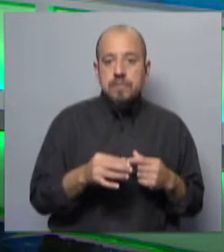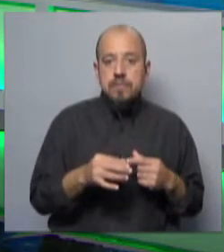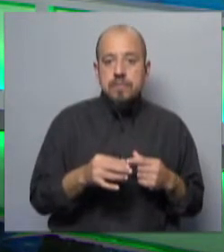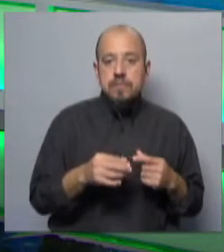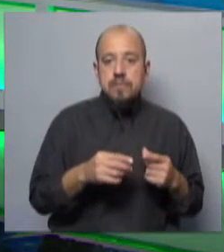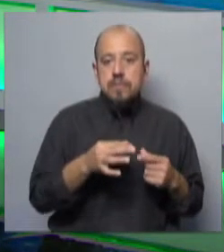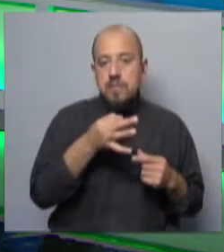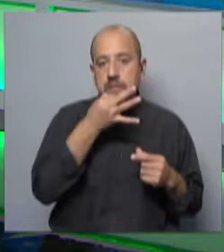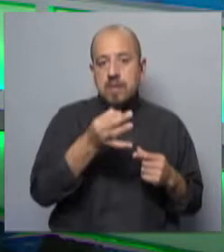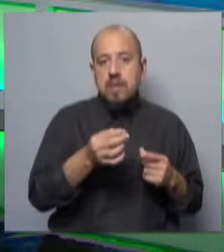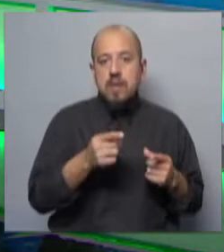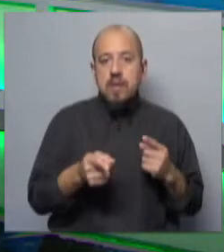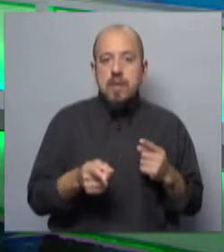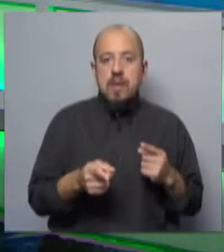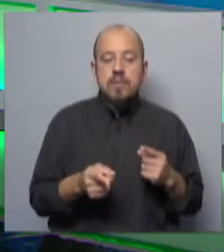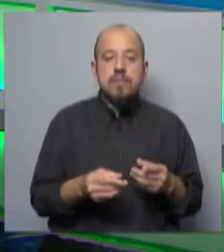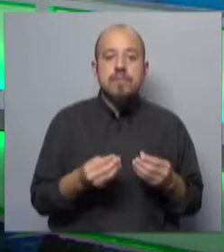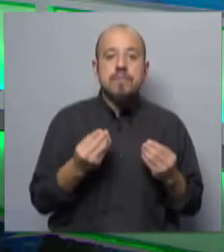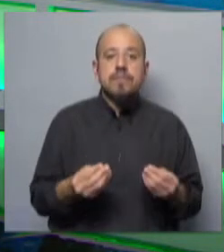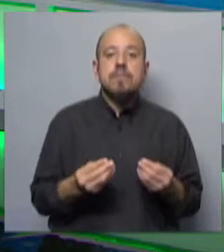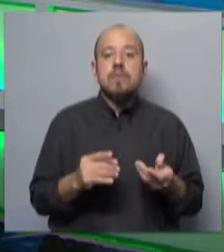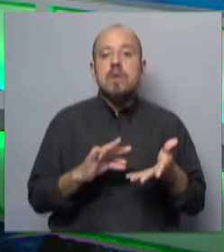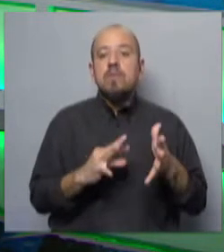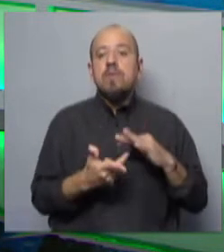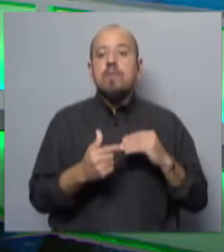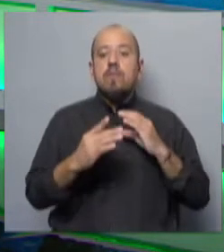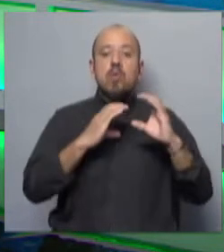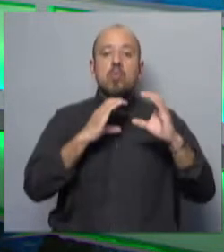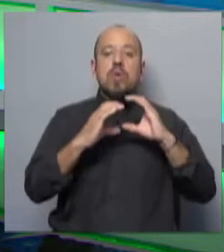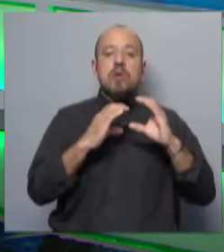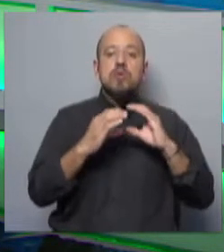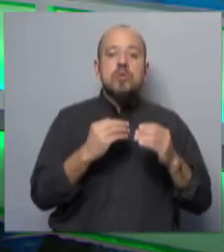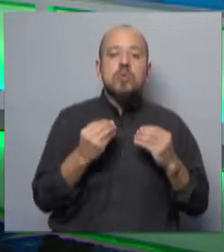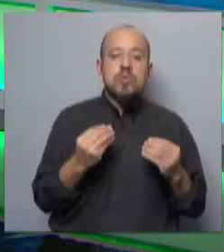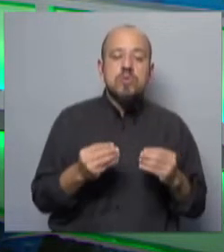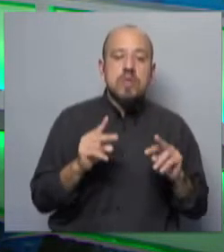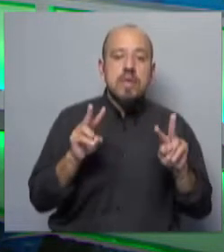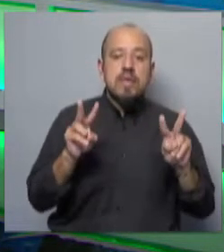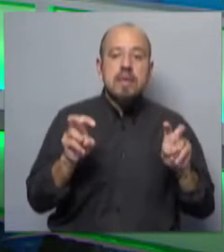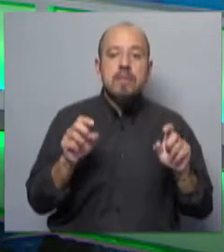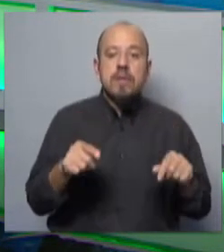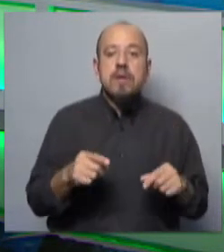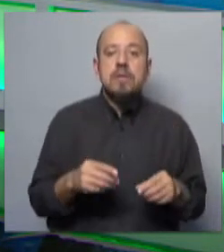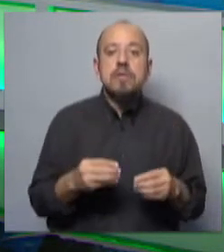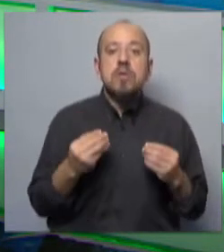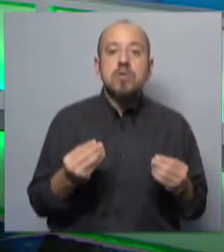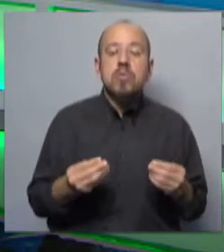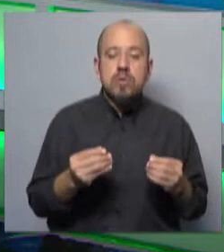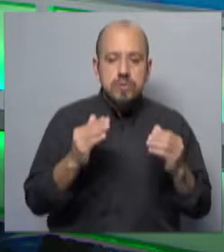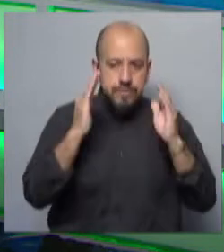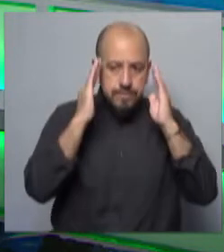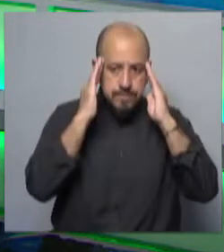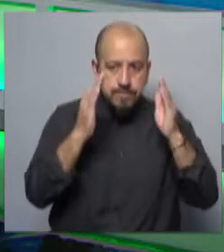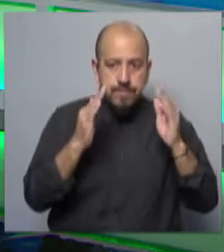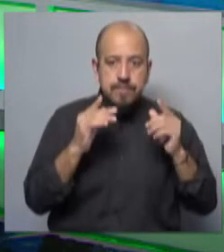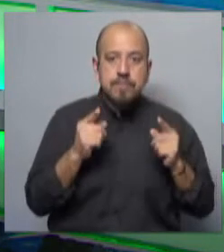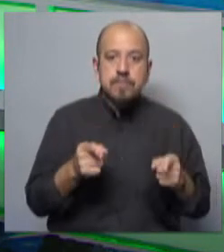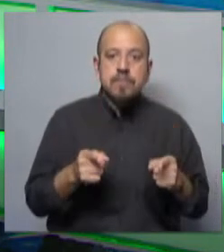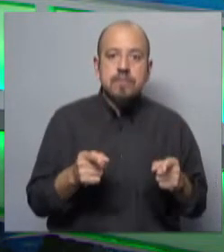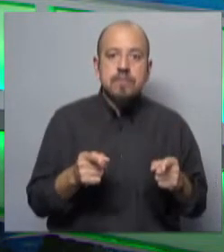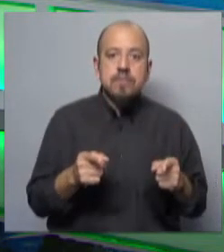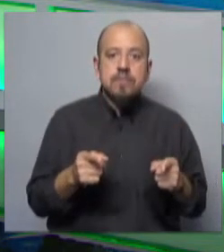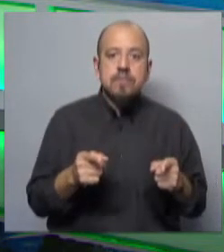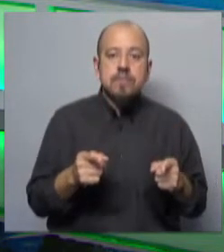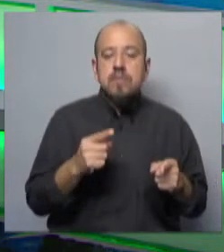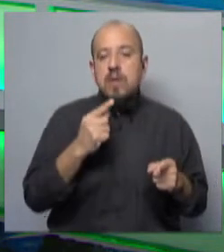columnas con respecto a cómo es la forma de comunicación. El tema es hacia dónde va el foco. Si va hacia,